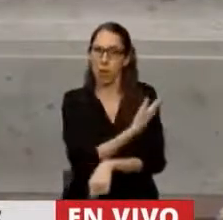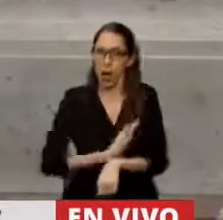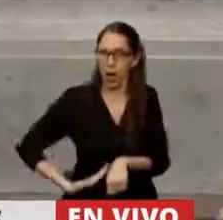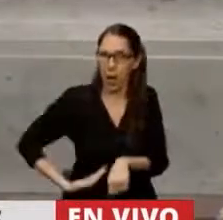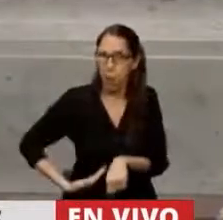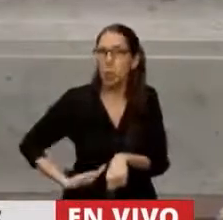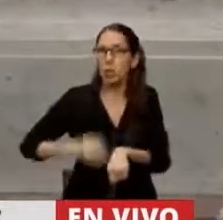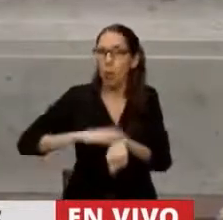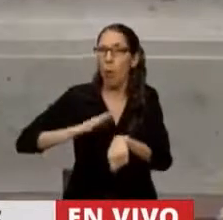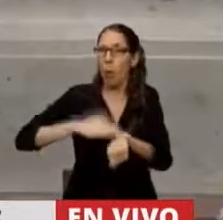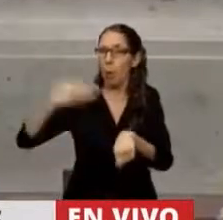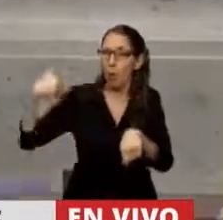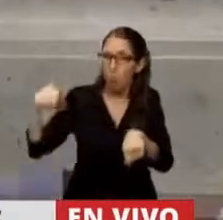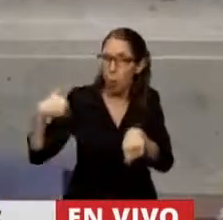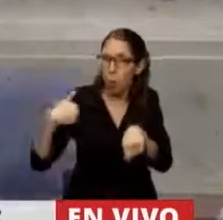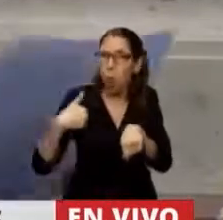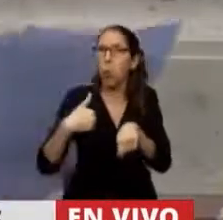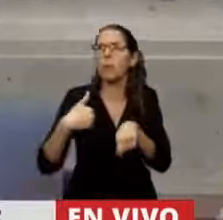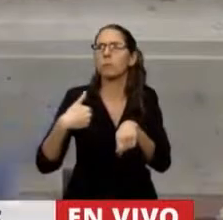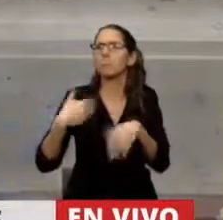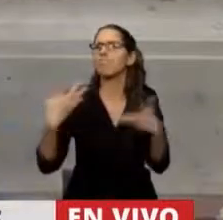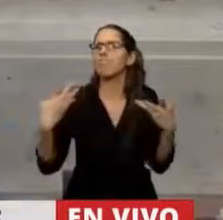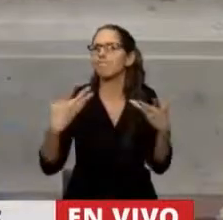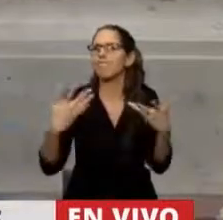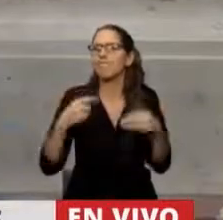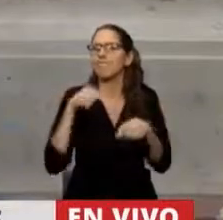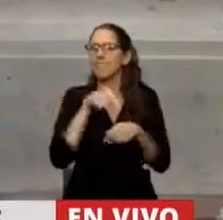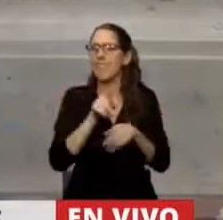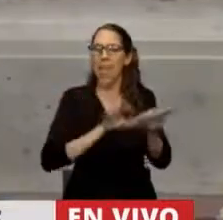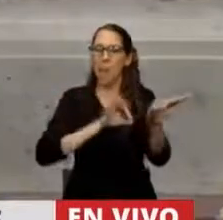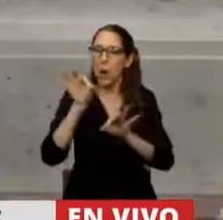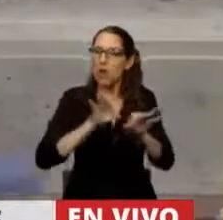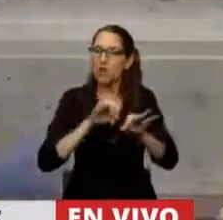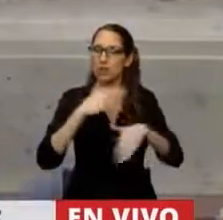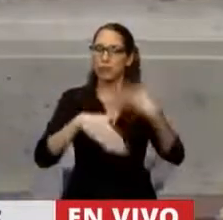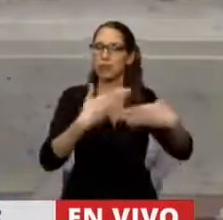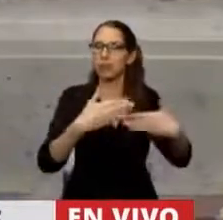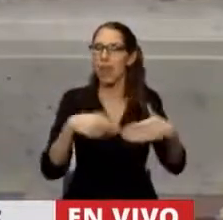mucho tiempo no se pudo avanzar con el proyecto de aborto legal.